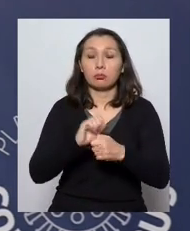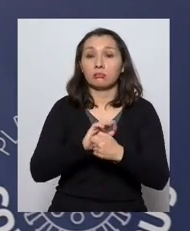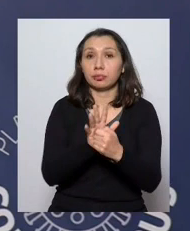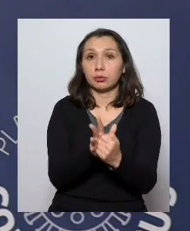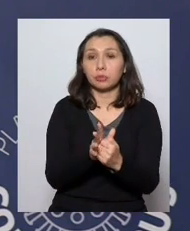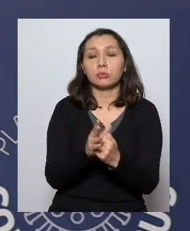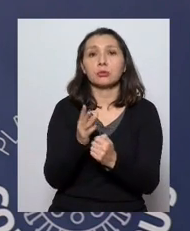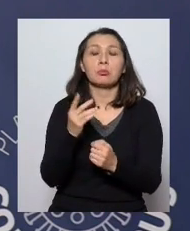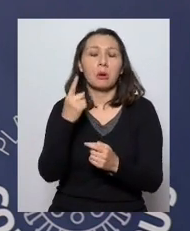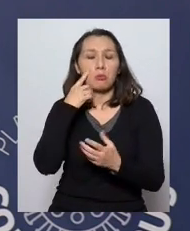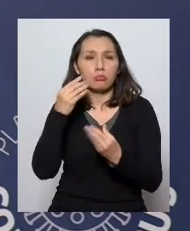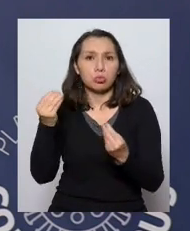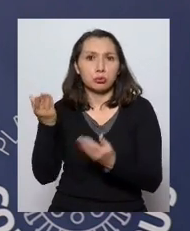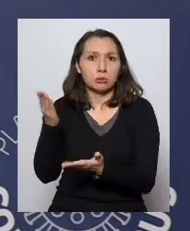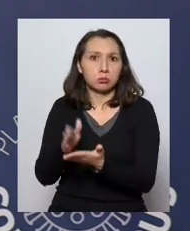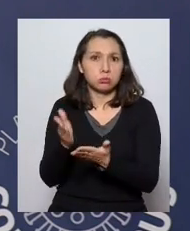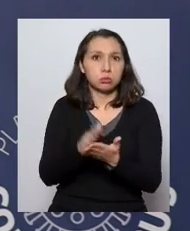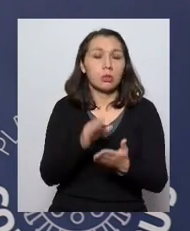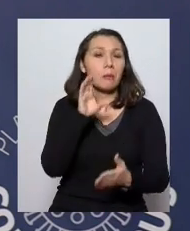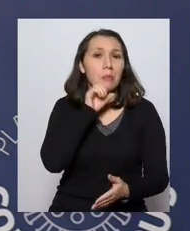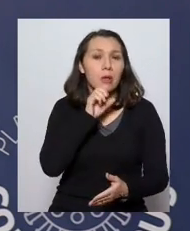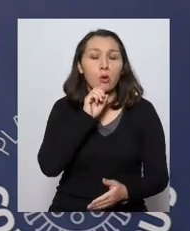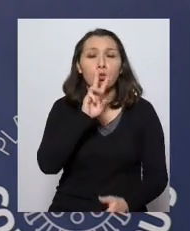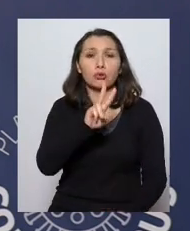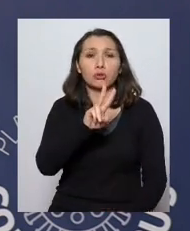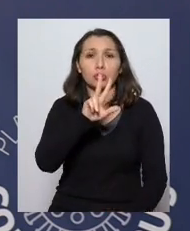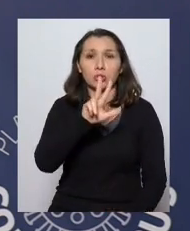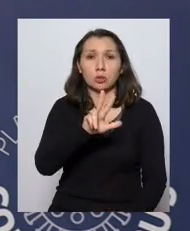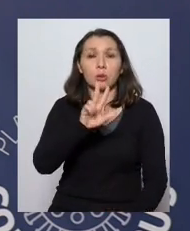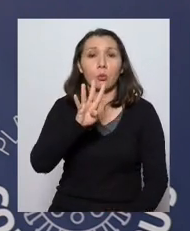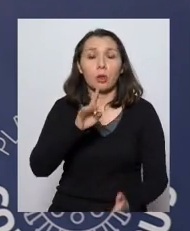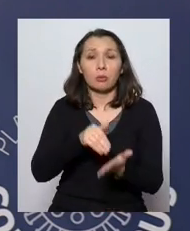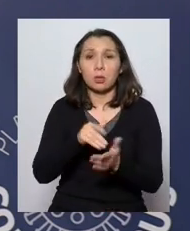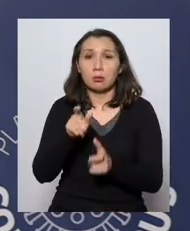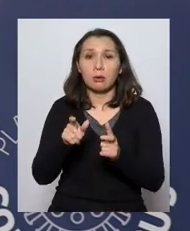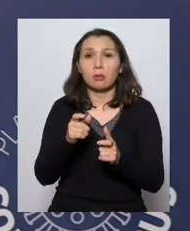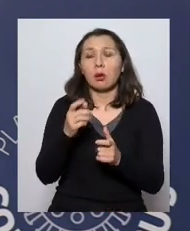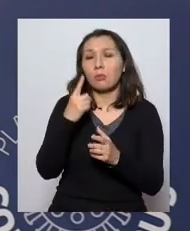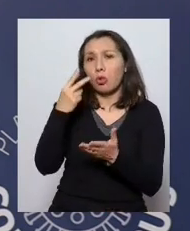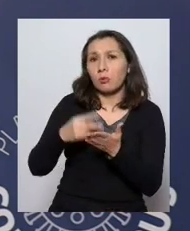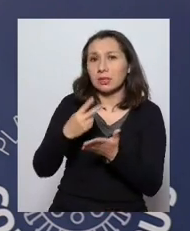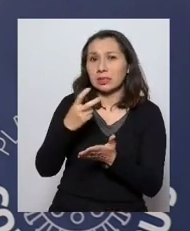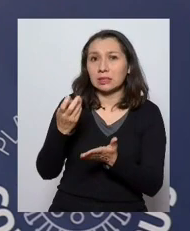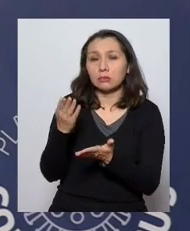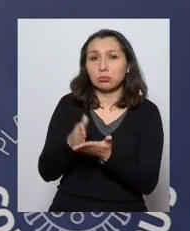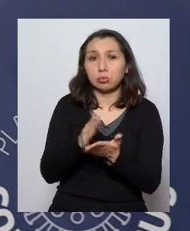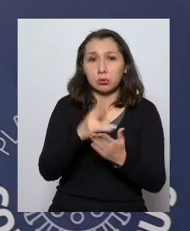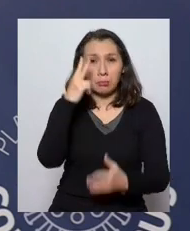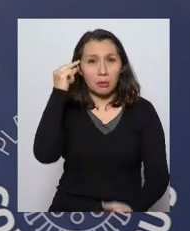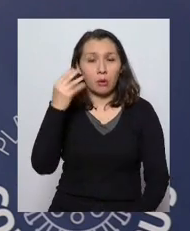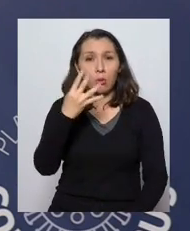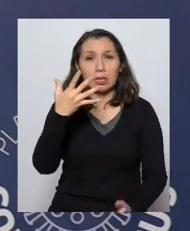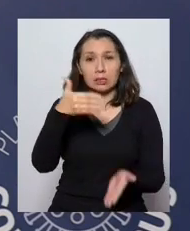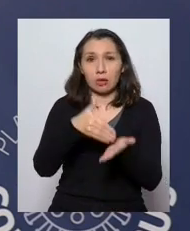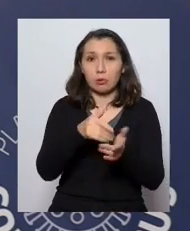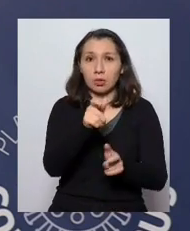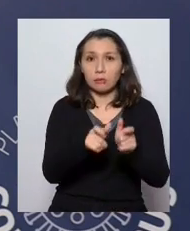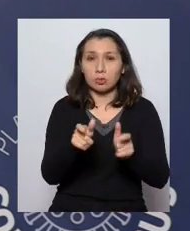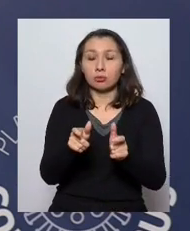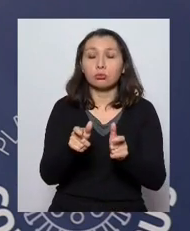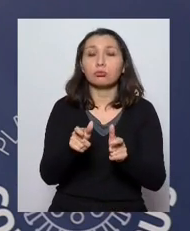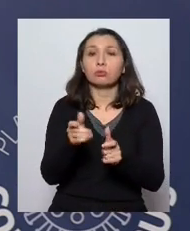14.000 fallecidos. Perú con 84.000 casos, 2.300 fallecidos. México, 45.000